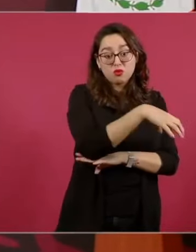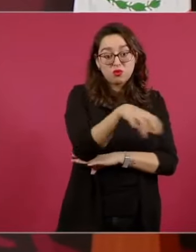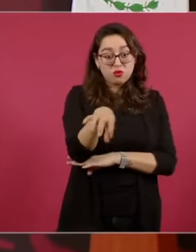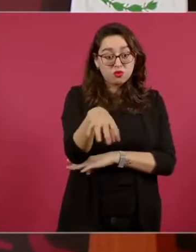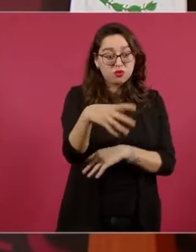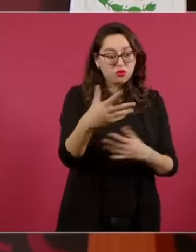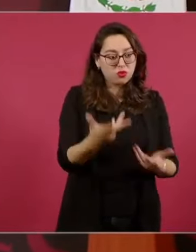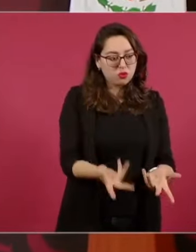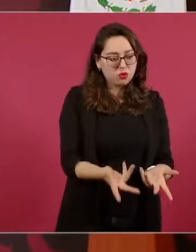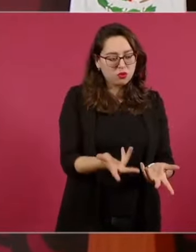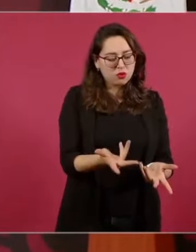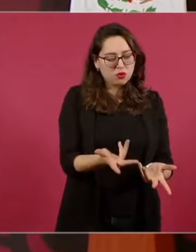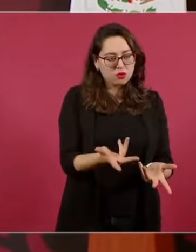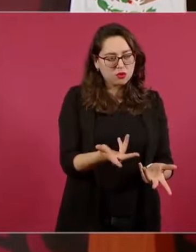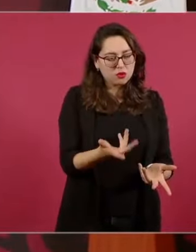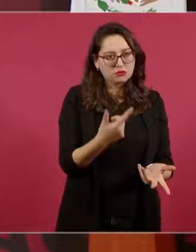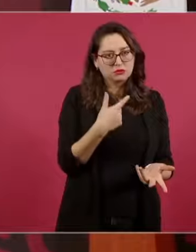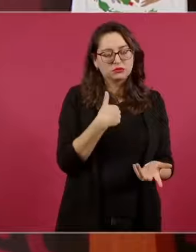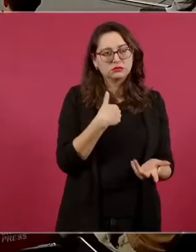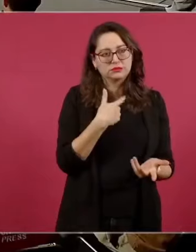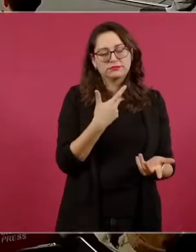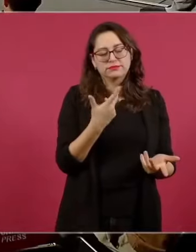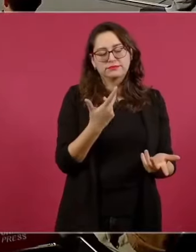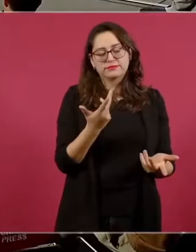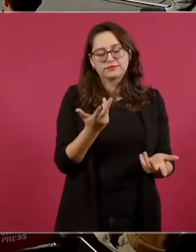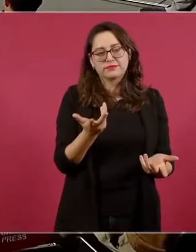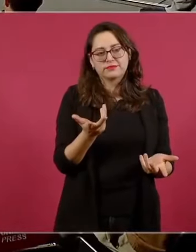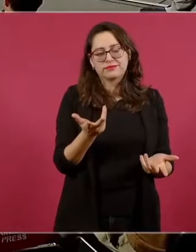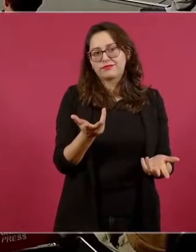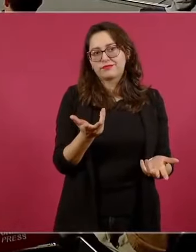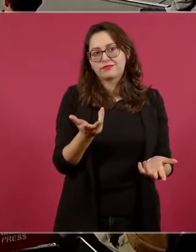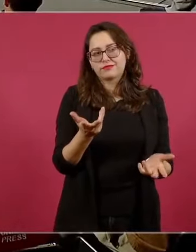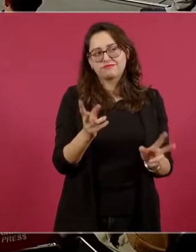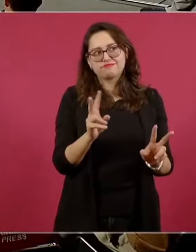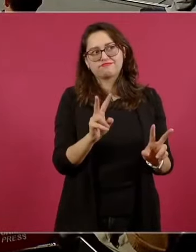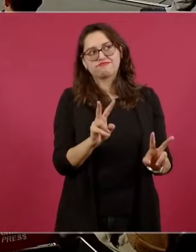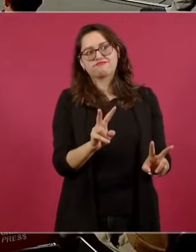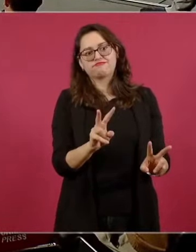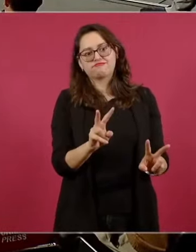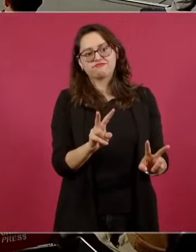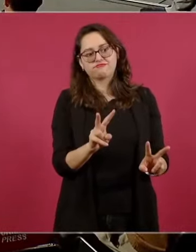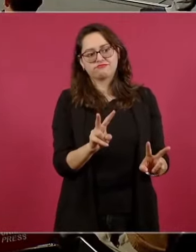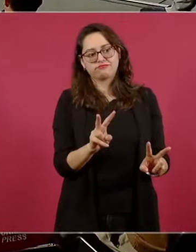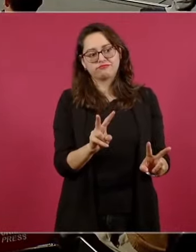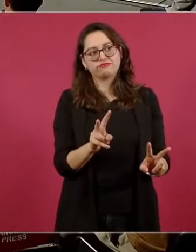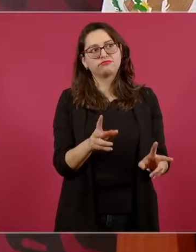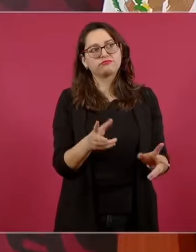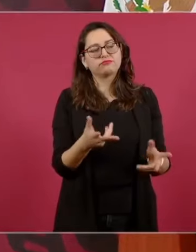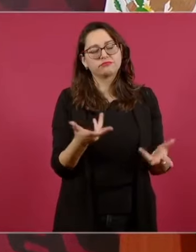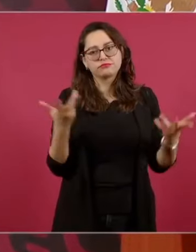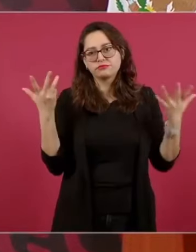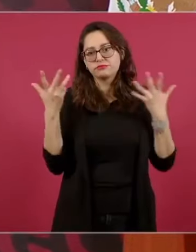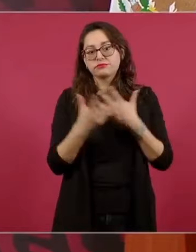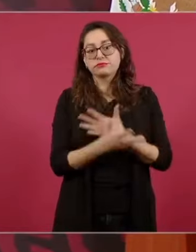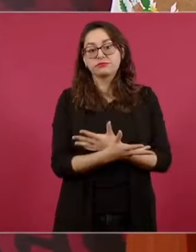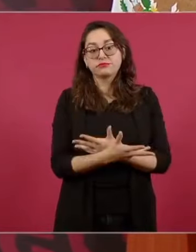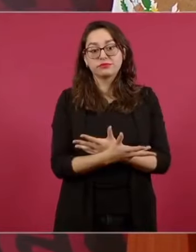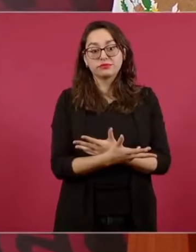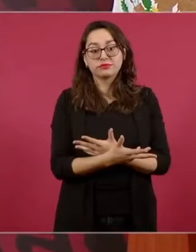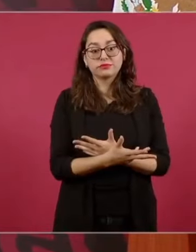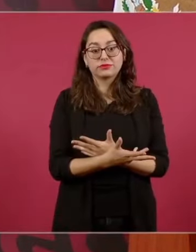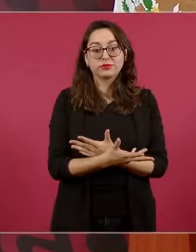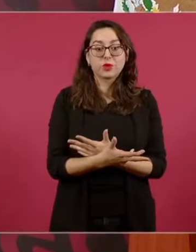cuando se levanta una pieza, lo más riesgoso no es